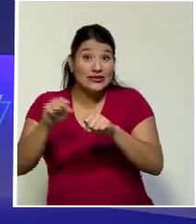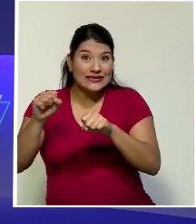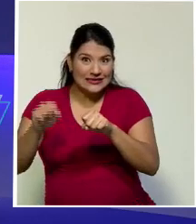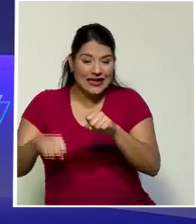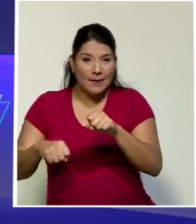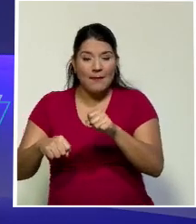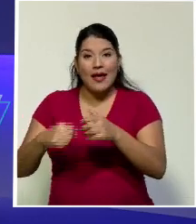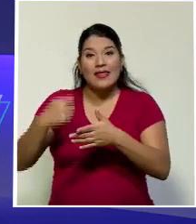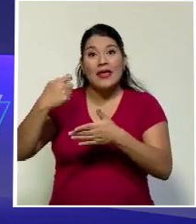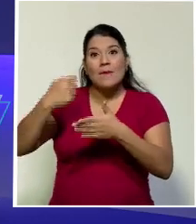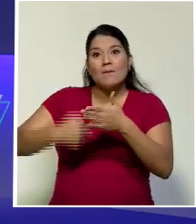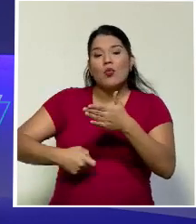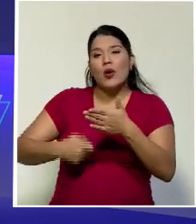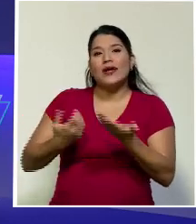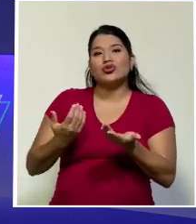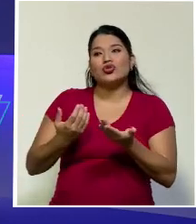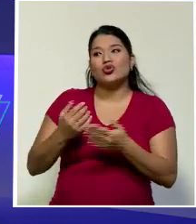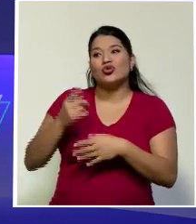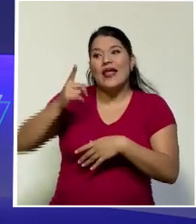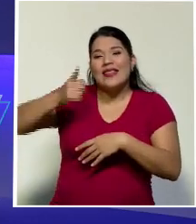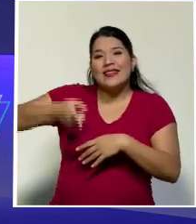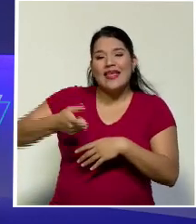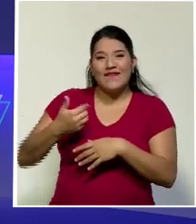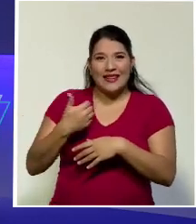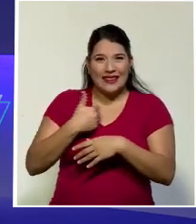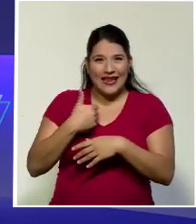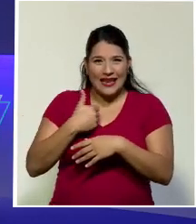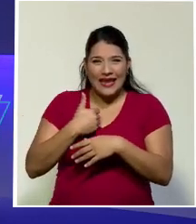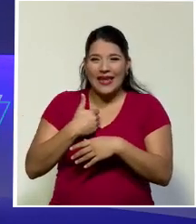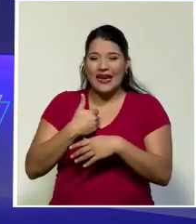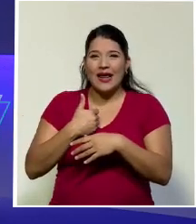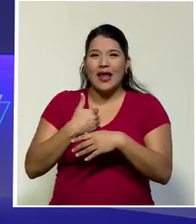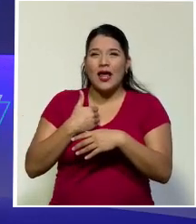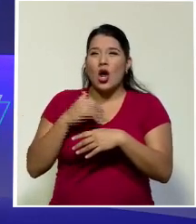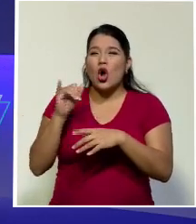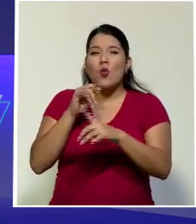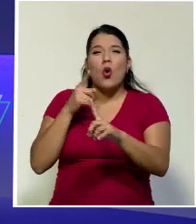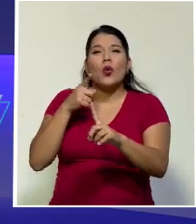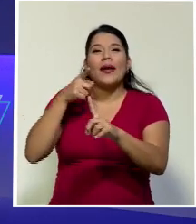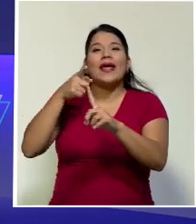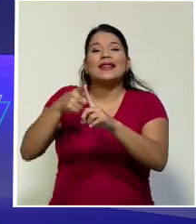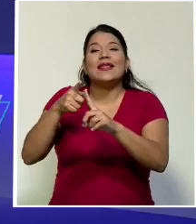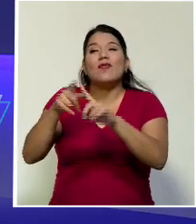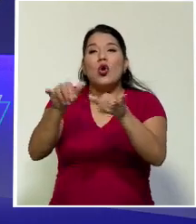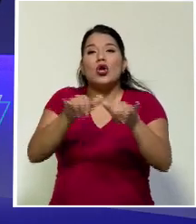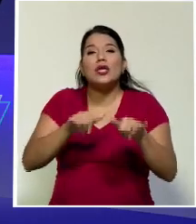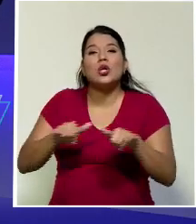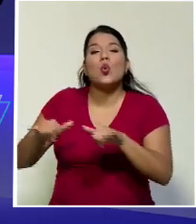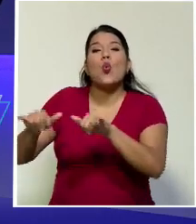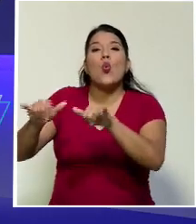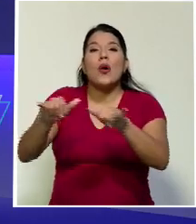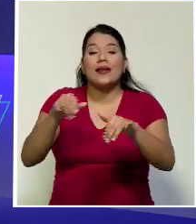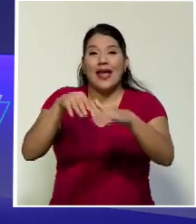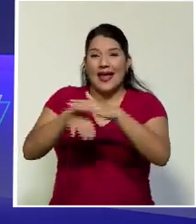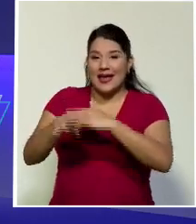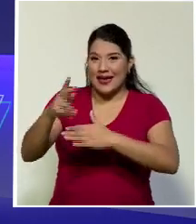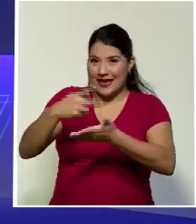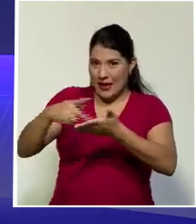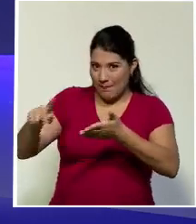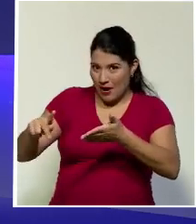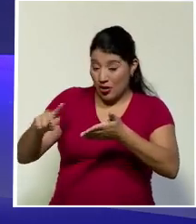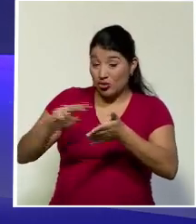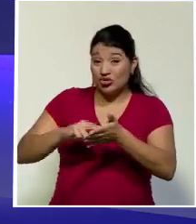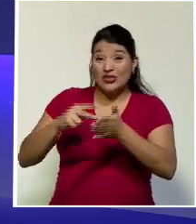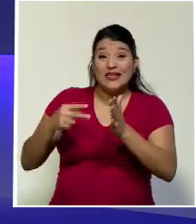basarse, entre otros principios, en el principio de generalidad y de uniformidad en el pago. Generalidad en el sentido de que todos los